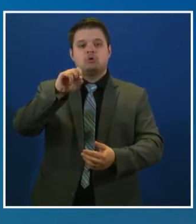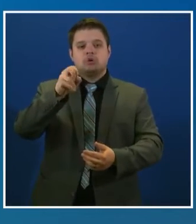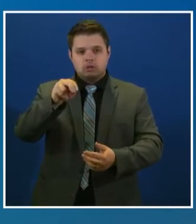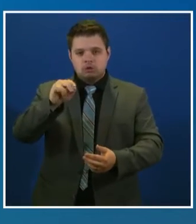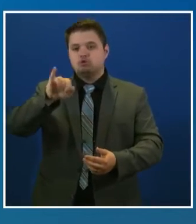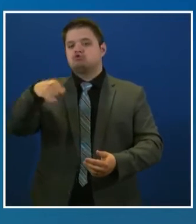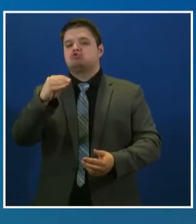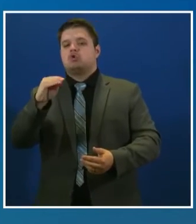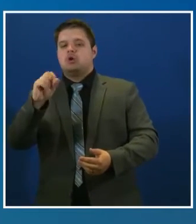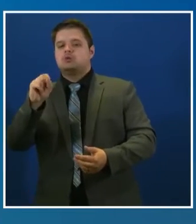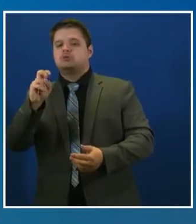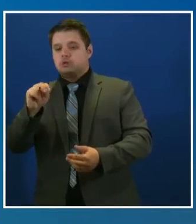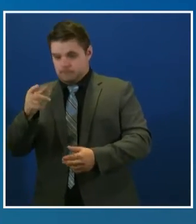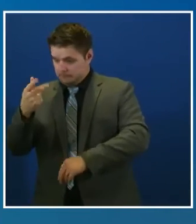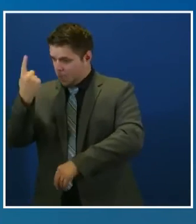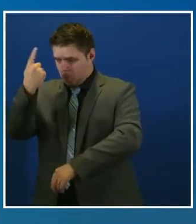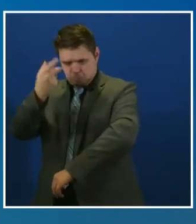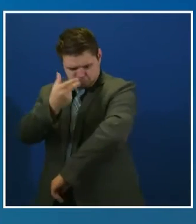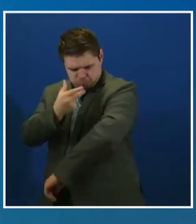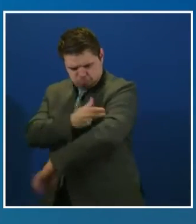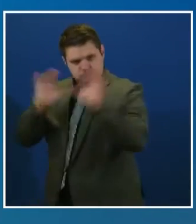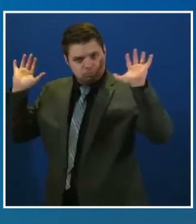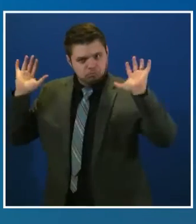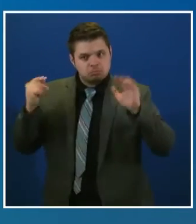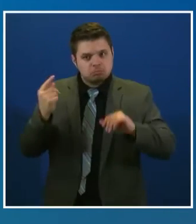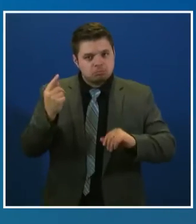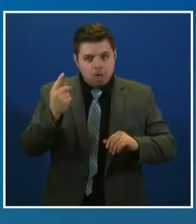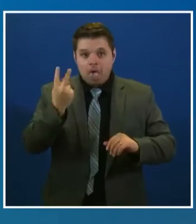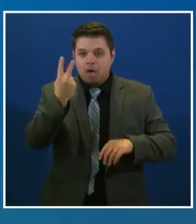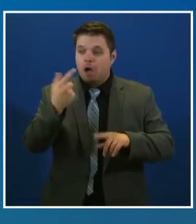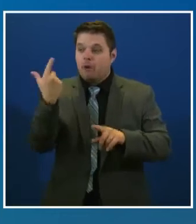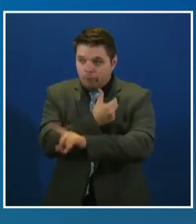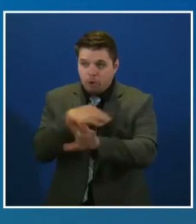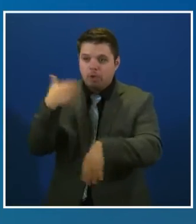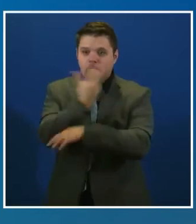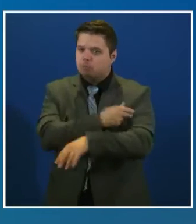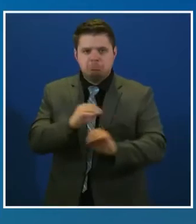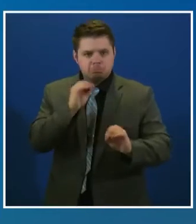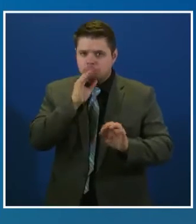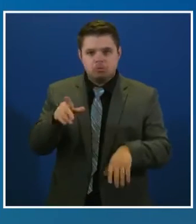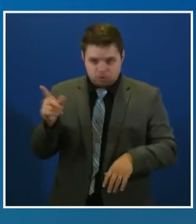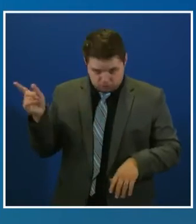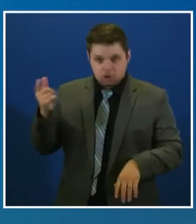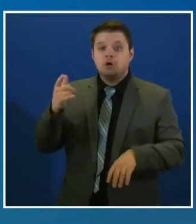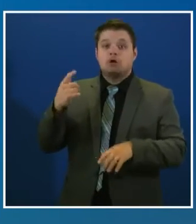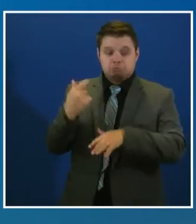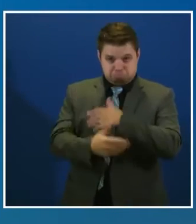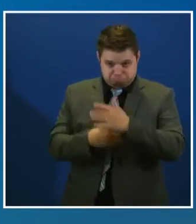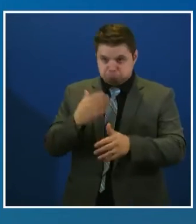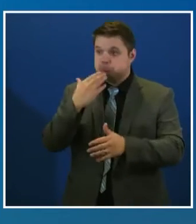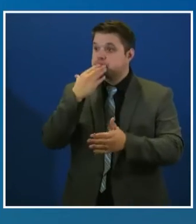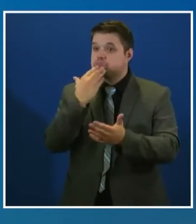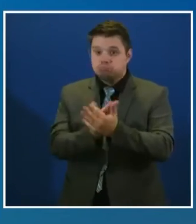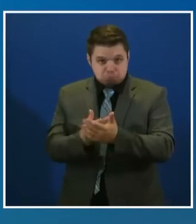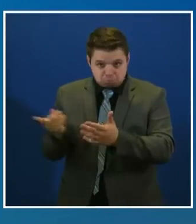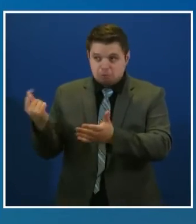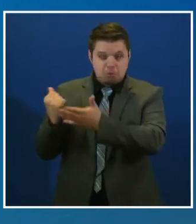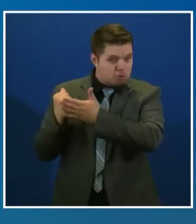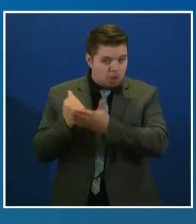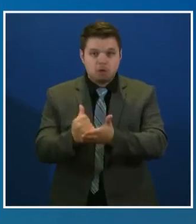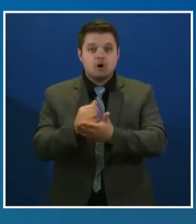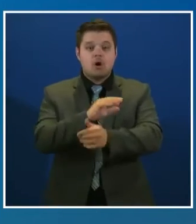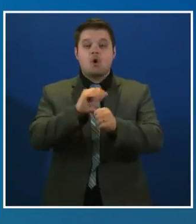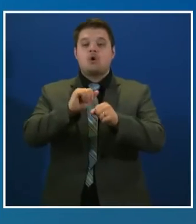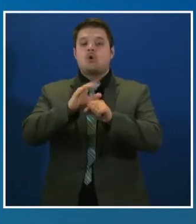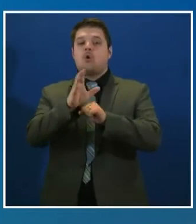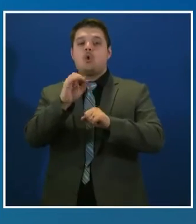vacunas y ayude a acelerar nuestra lucha contra la pandemia. Para obtener información general sobre las vacunas, la elegibilidad